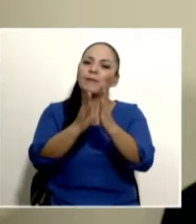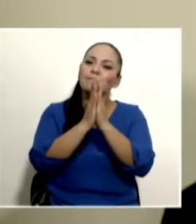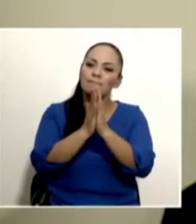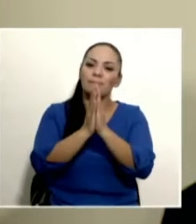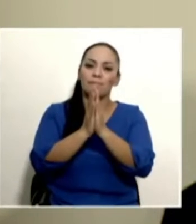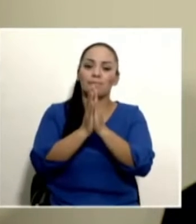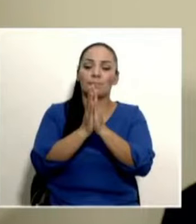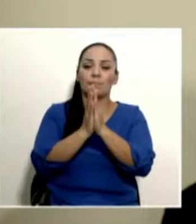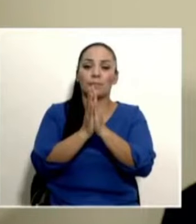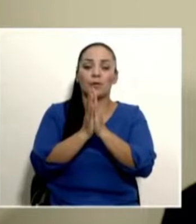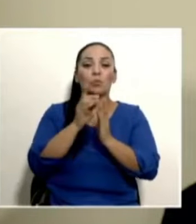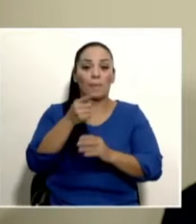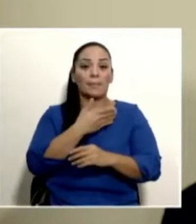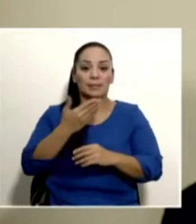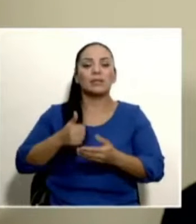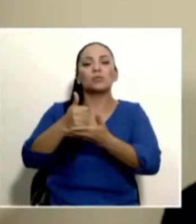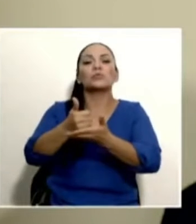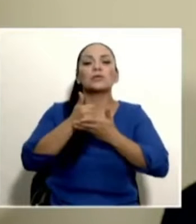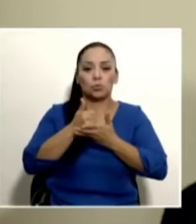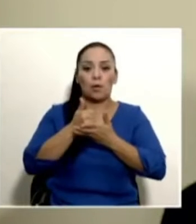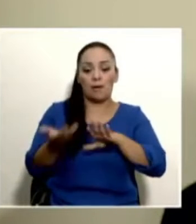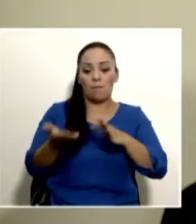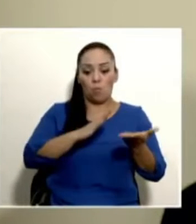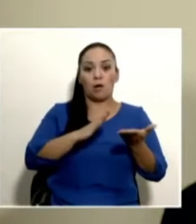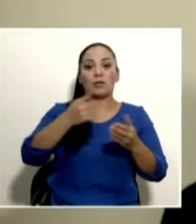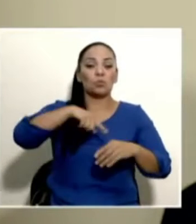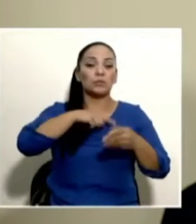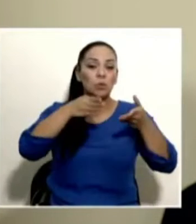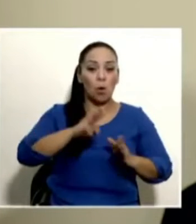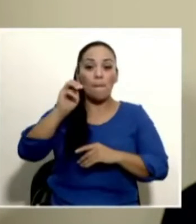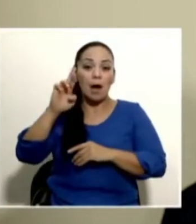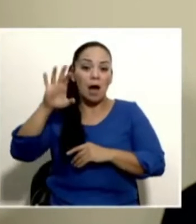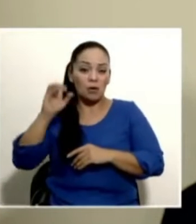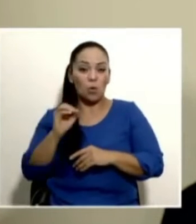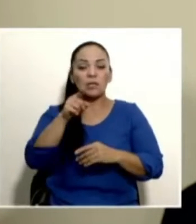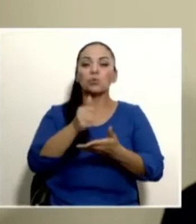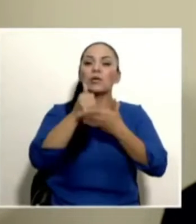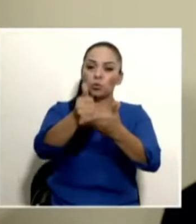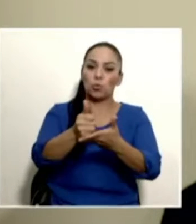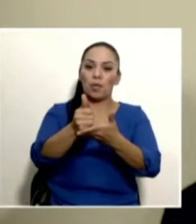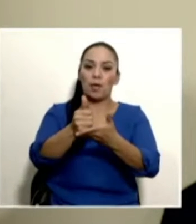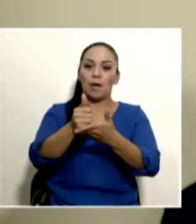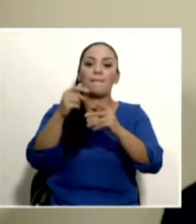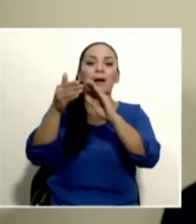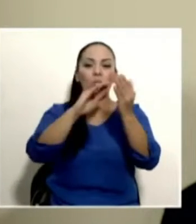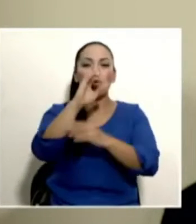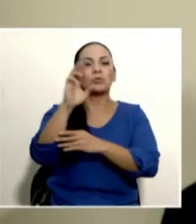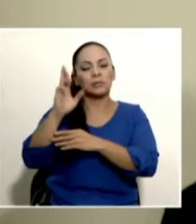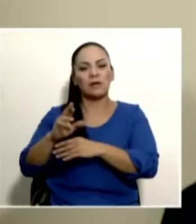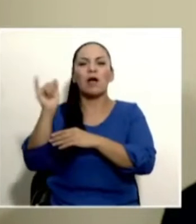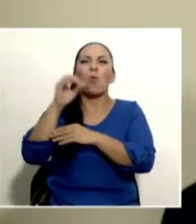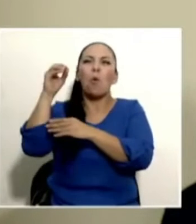que nos ayudase a que la muerte de Marco sirva para dar luz a nuestro pueblo costarricense.